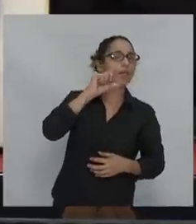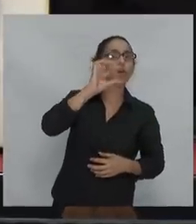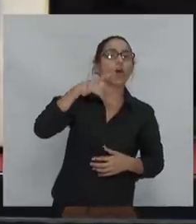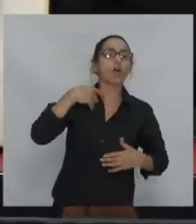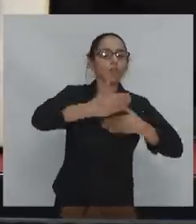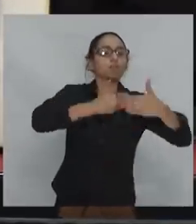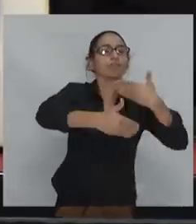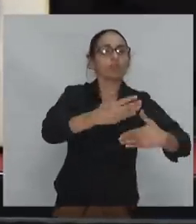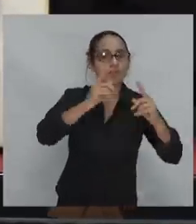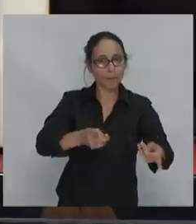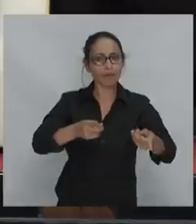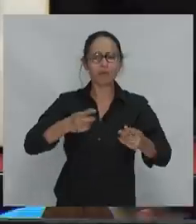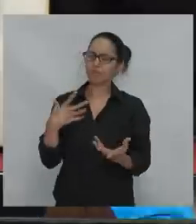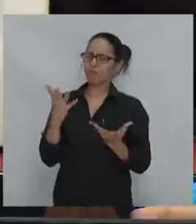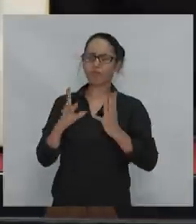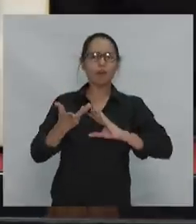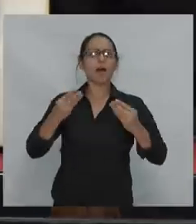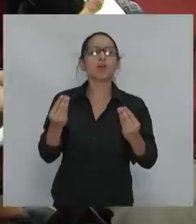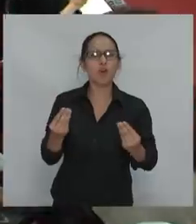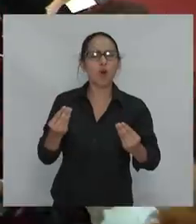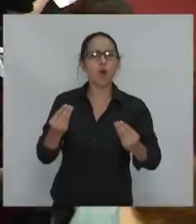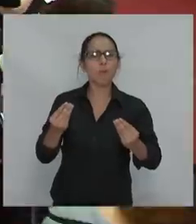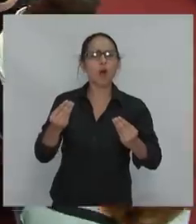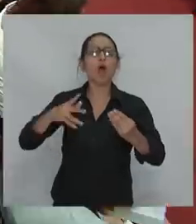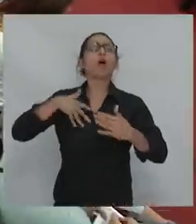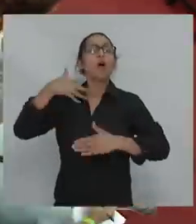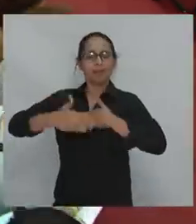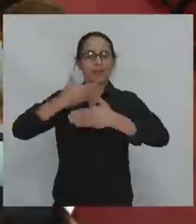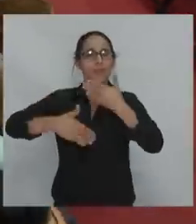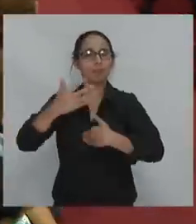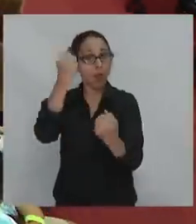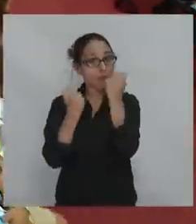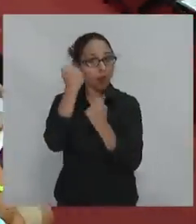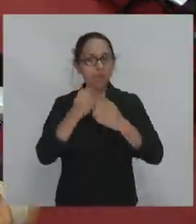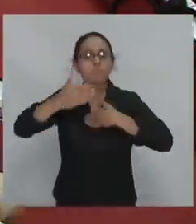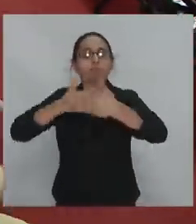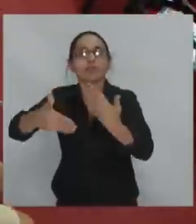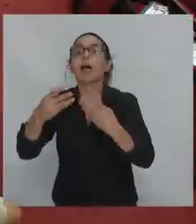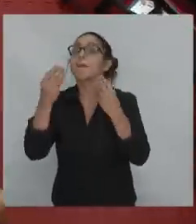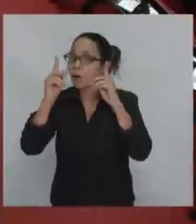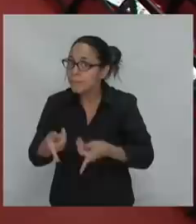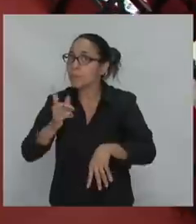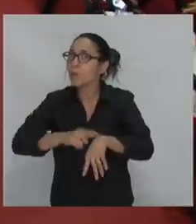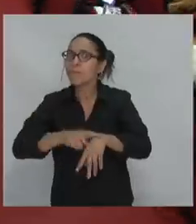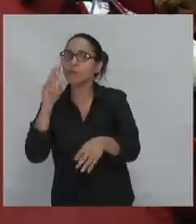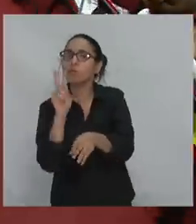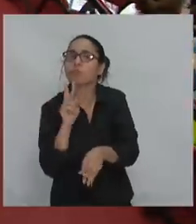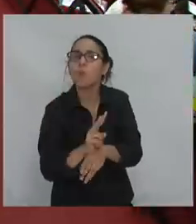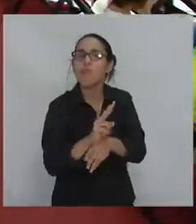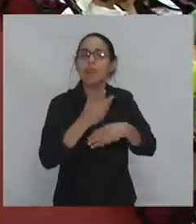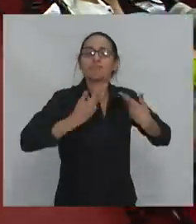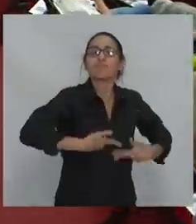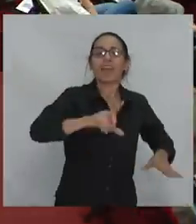Crecimiento económico con protección ecológica. Es decir, el horizonte de un